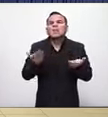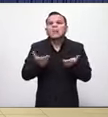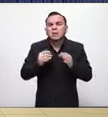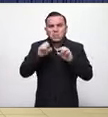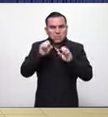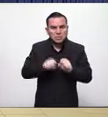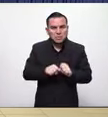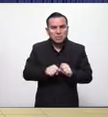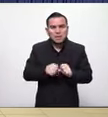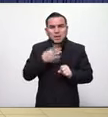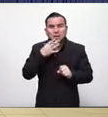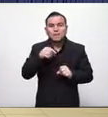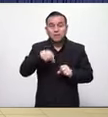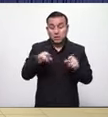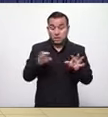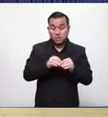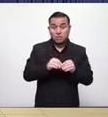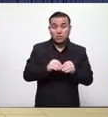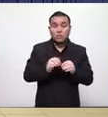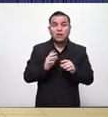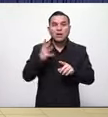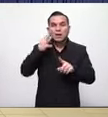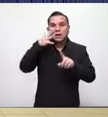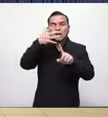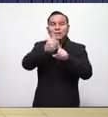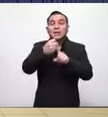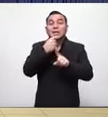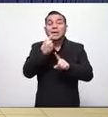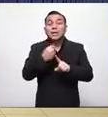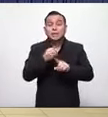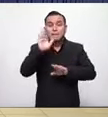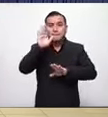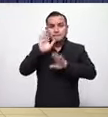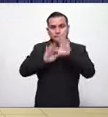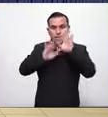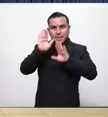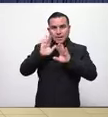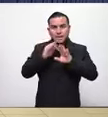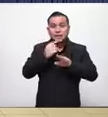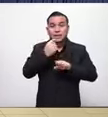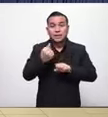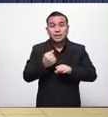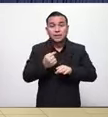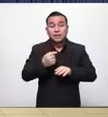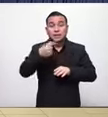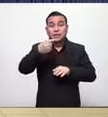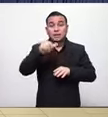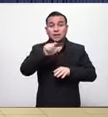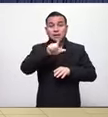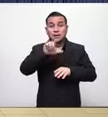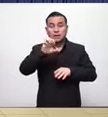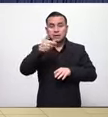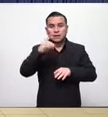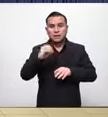sacar de esta reunión me gustaría darle la palabra al licenciado Guillermo Gallegos